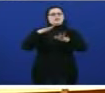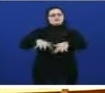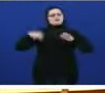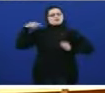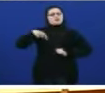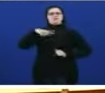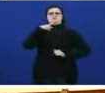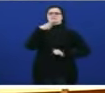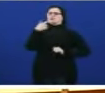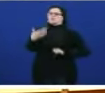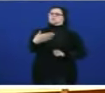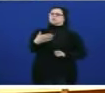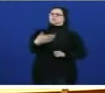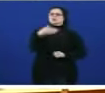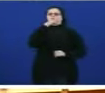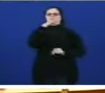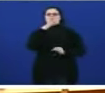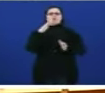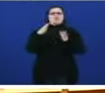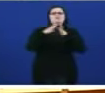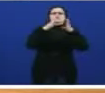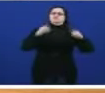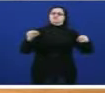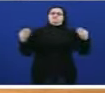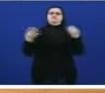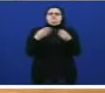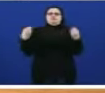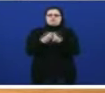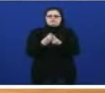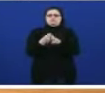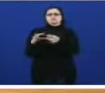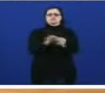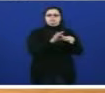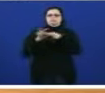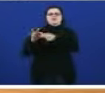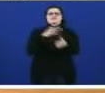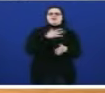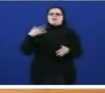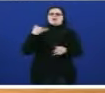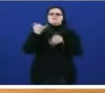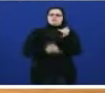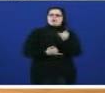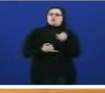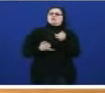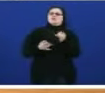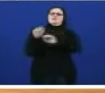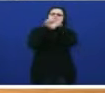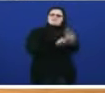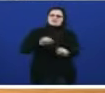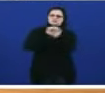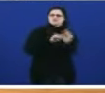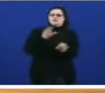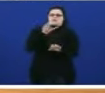ninguna solución que non supone a fusión das caixas galegas mas o seu partido en Madrid defenda a fusión entre caixas de diferentes comunidades